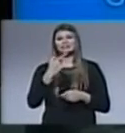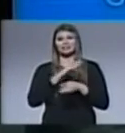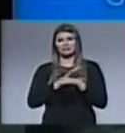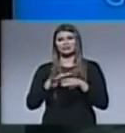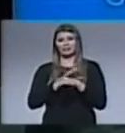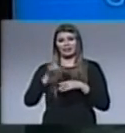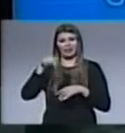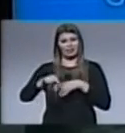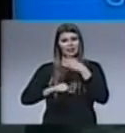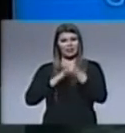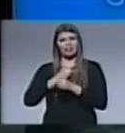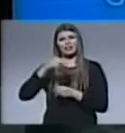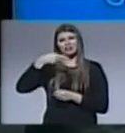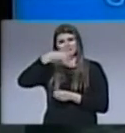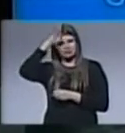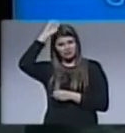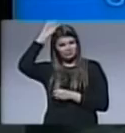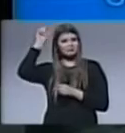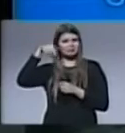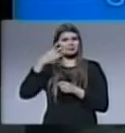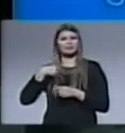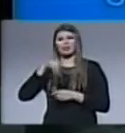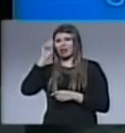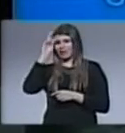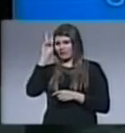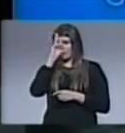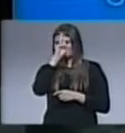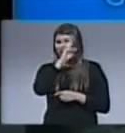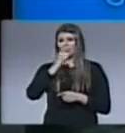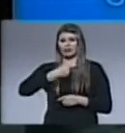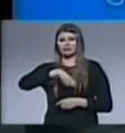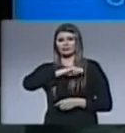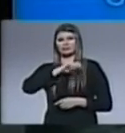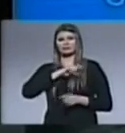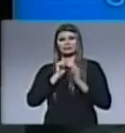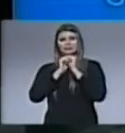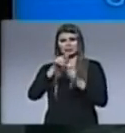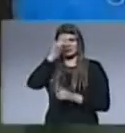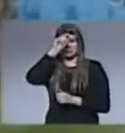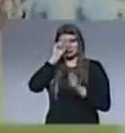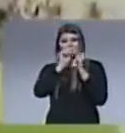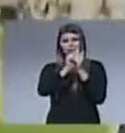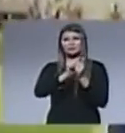el pase del año es el de Neymar al Barcelona Edmilson el atleta de Cristo será su tutor en Barcelona